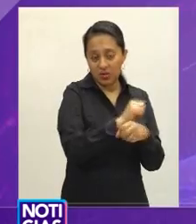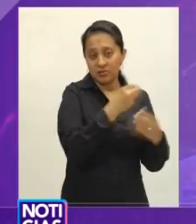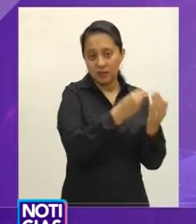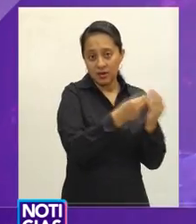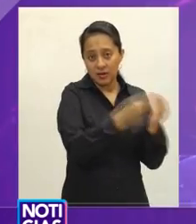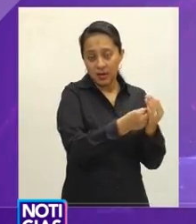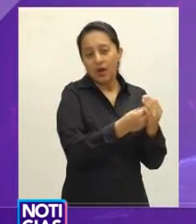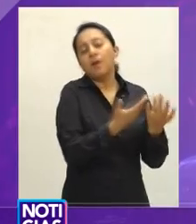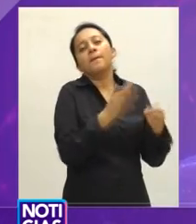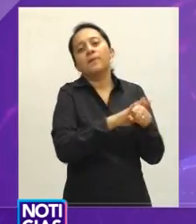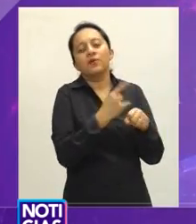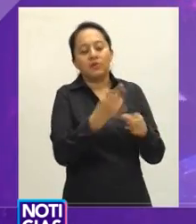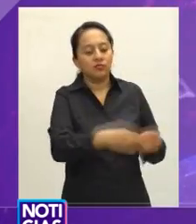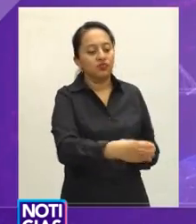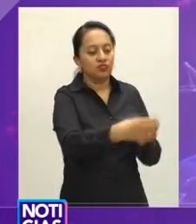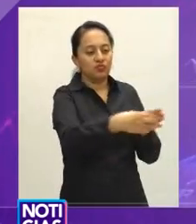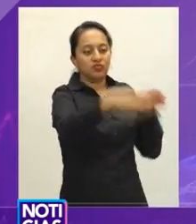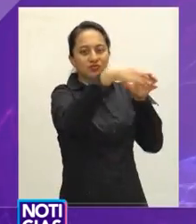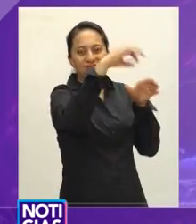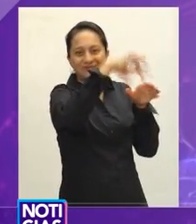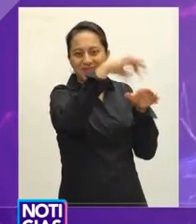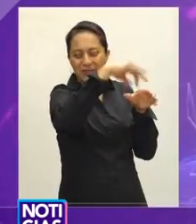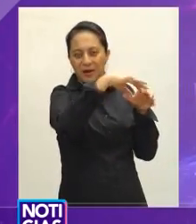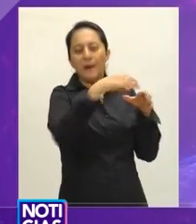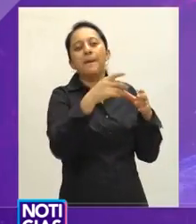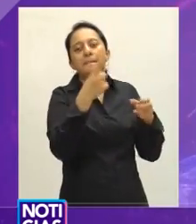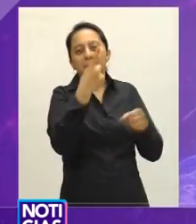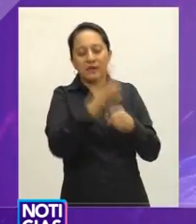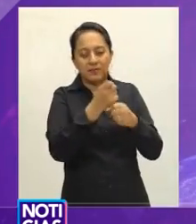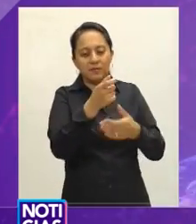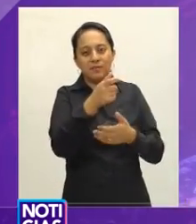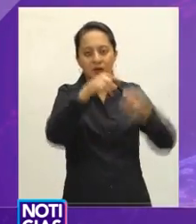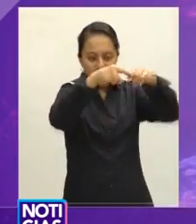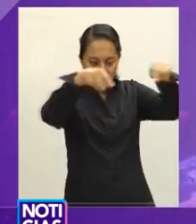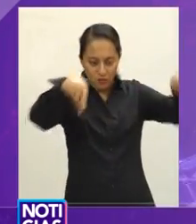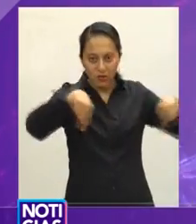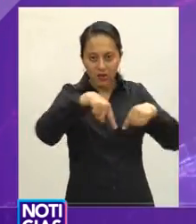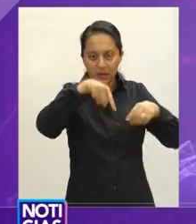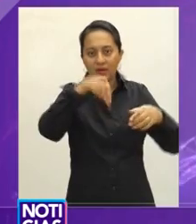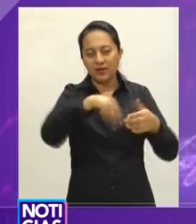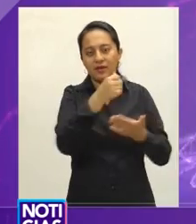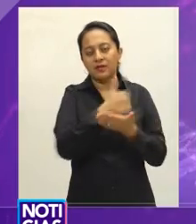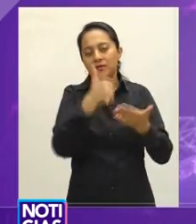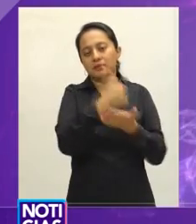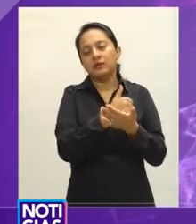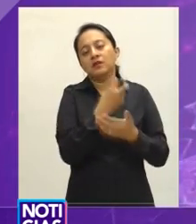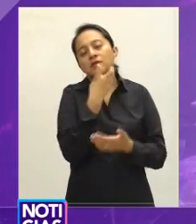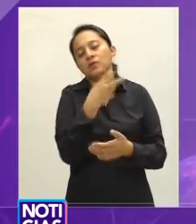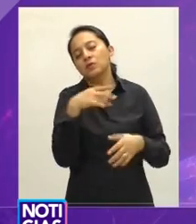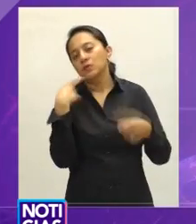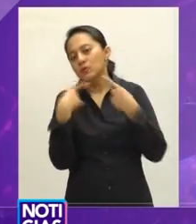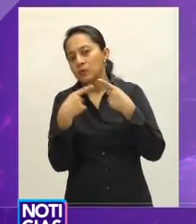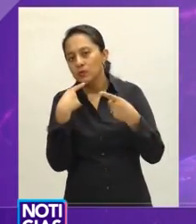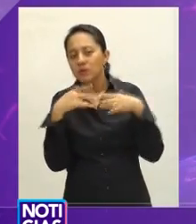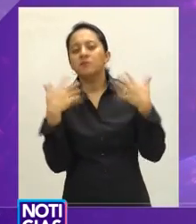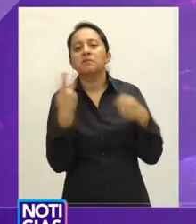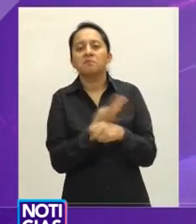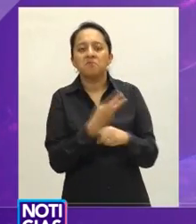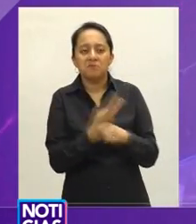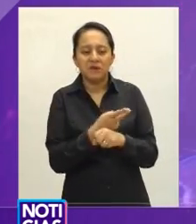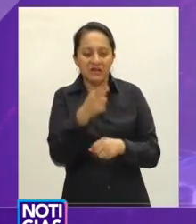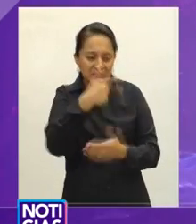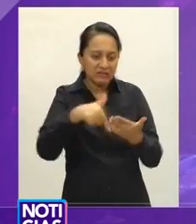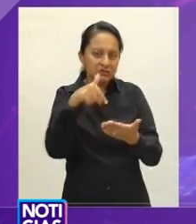de la ciudad, lo que incentiva a la discusión de espacios en la zona. En este sentido, manifestó que lo que se necesita es sin duda la